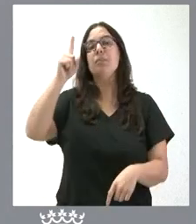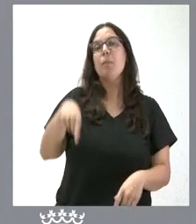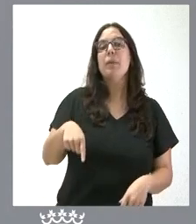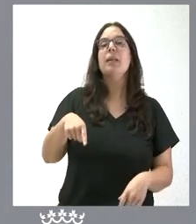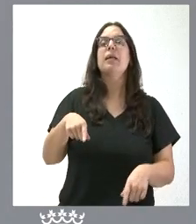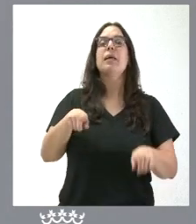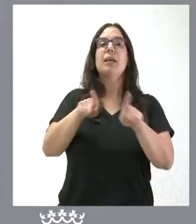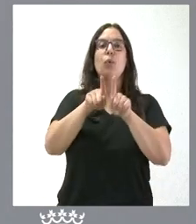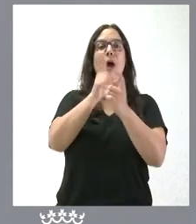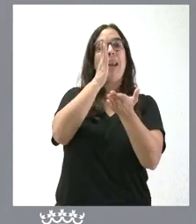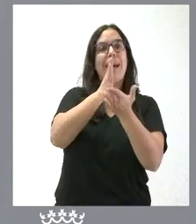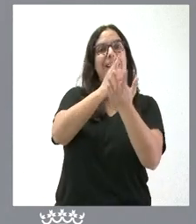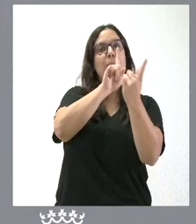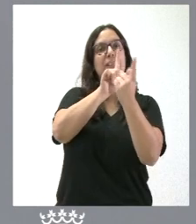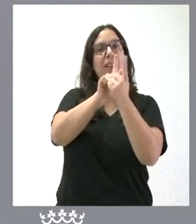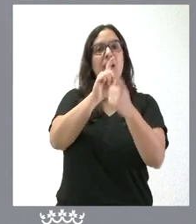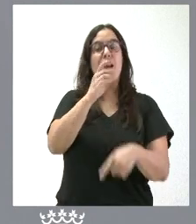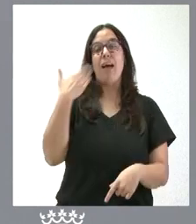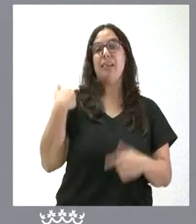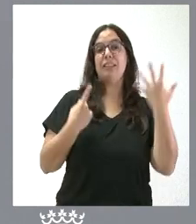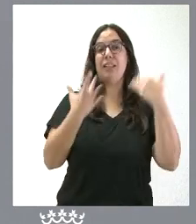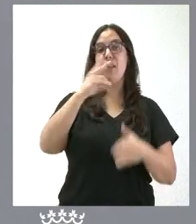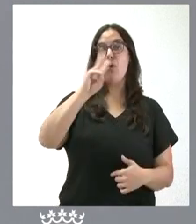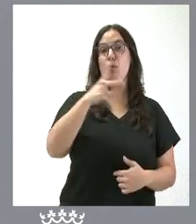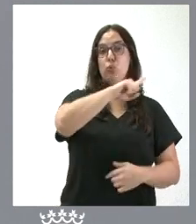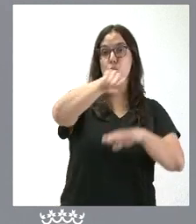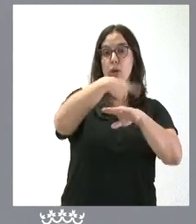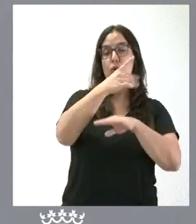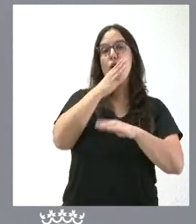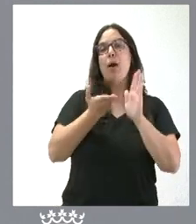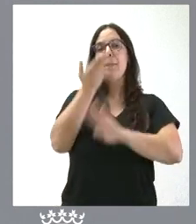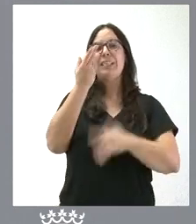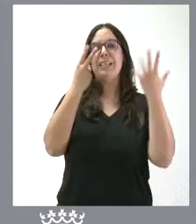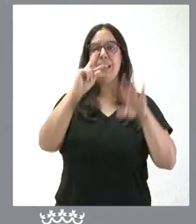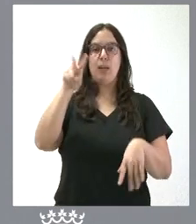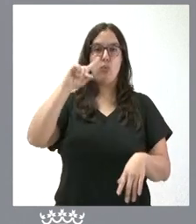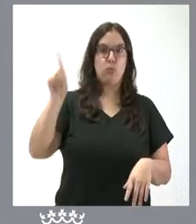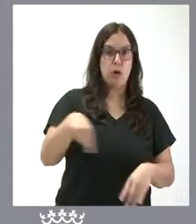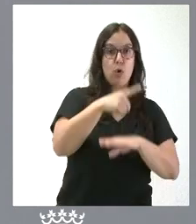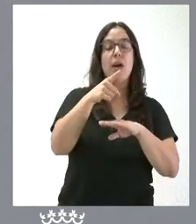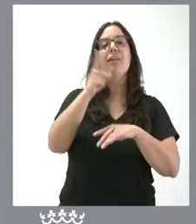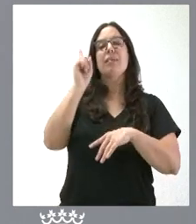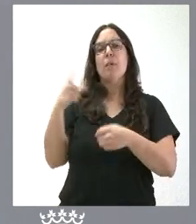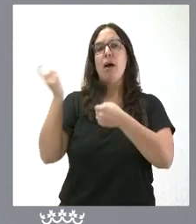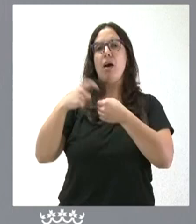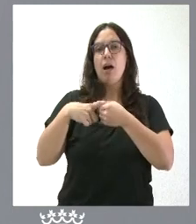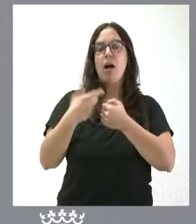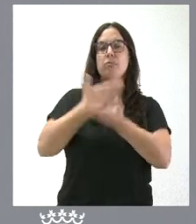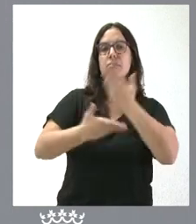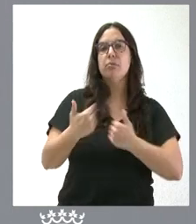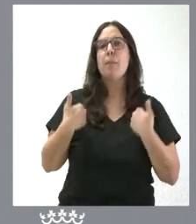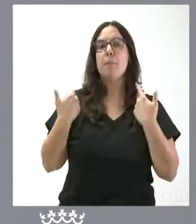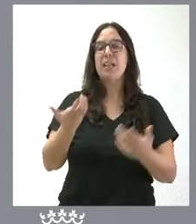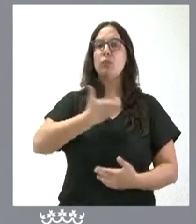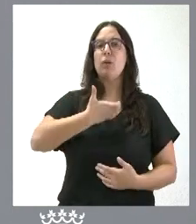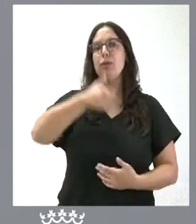la impartición de la clase presencial que ha pasado de 65 euros la hora a 70, así como a una mayor participación de los ayuntamientos del